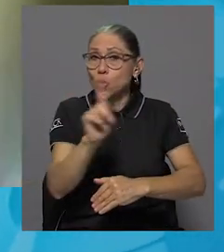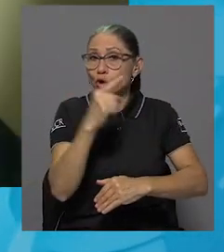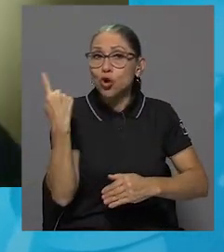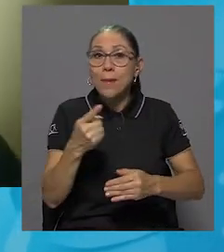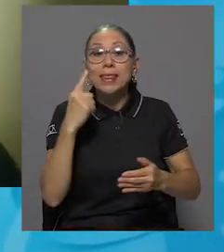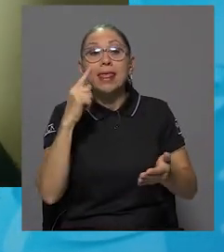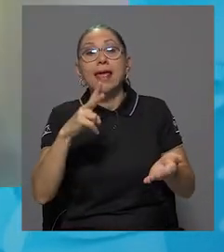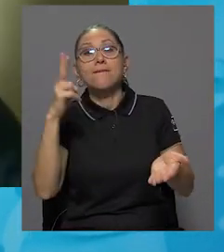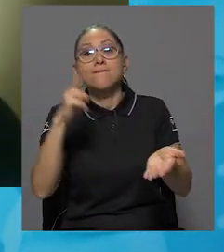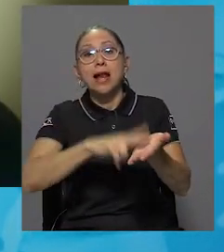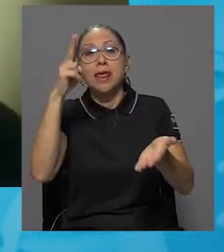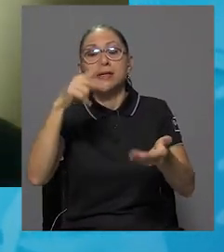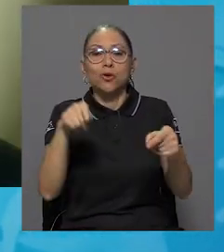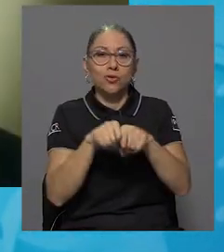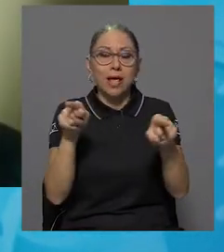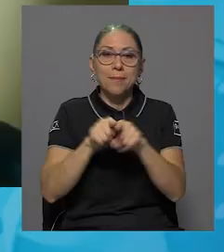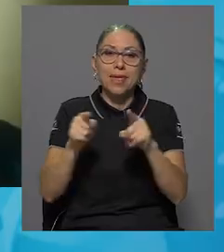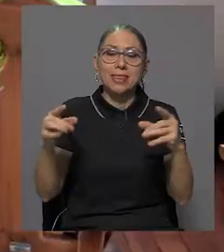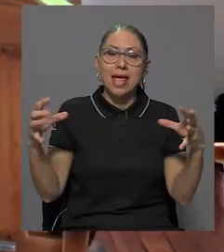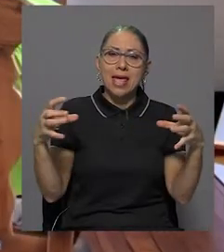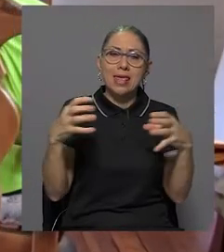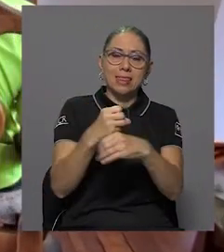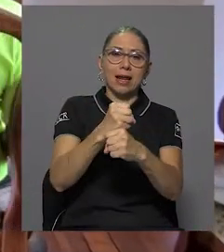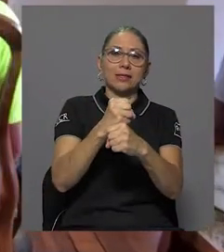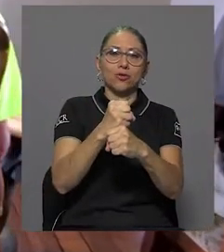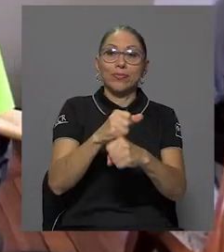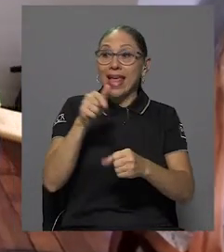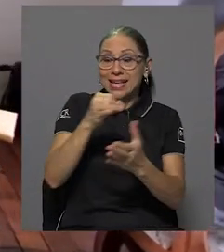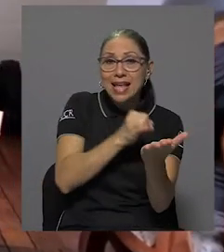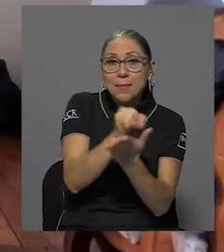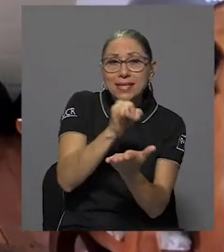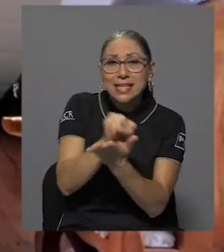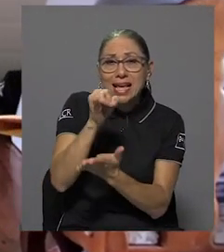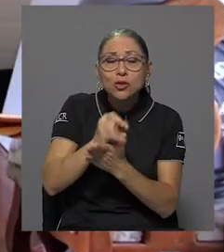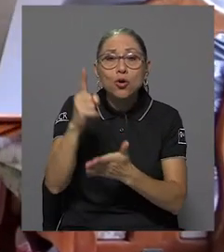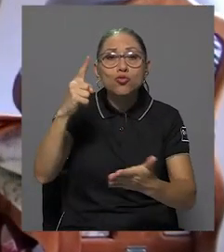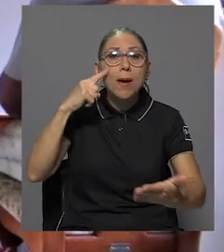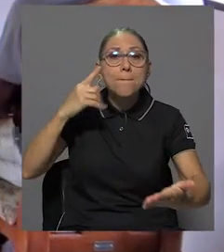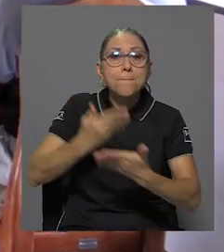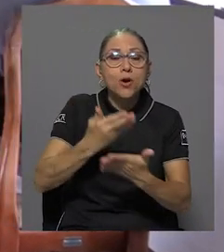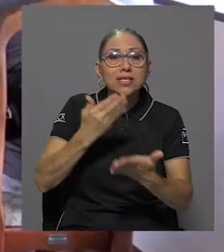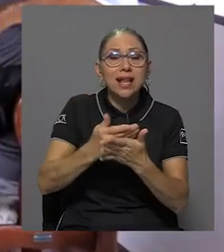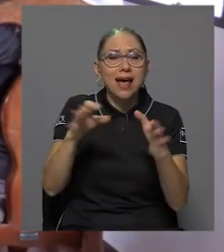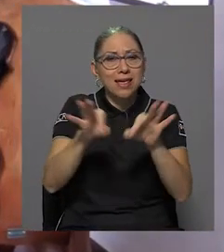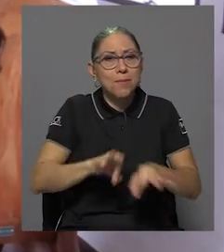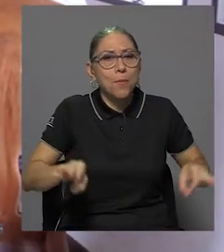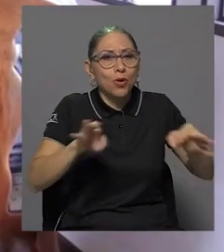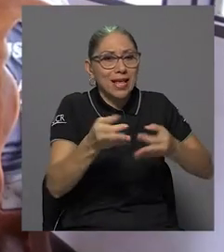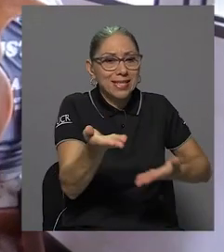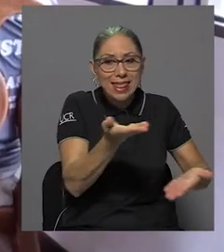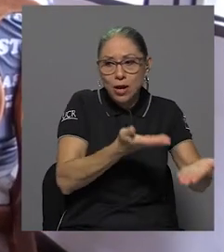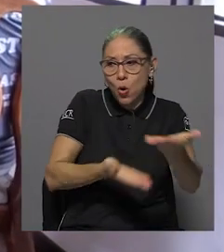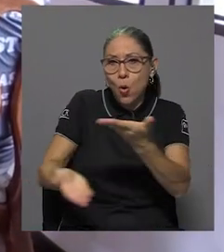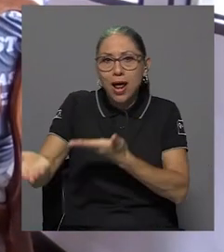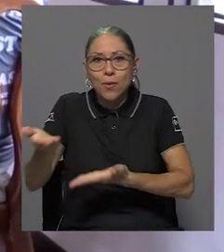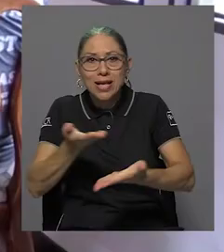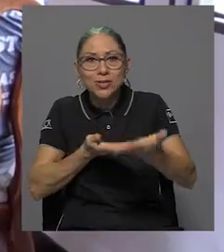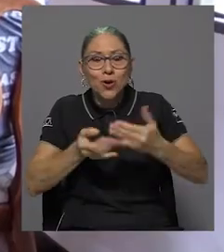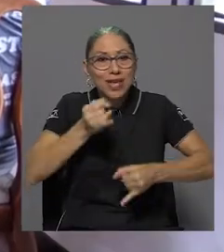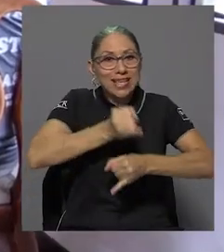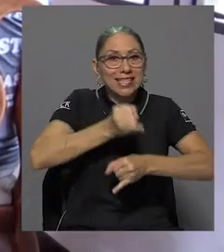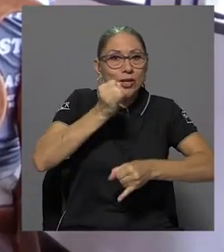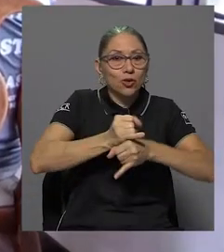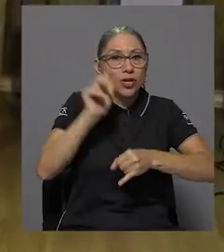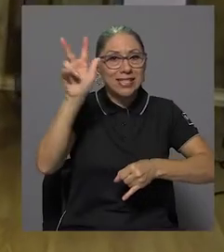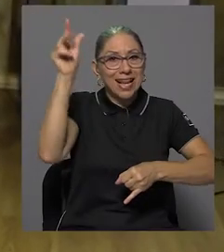validación, sino de integración. Esta investigación es una muestra de la importancia de la colaboración entre instituciones del Estado